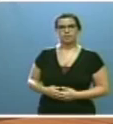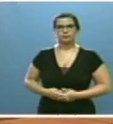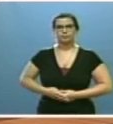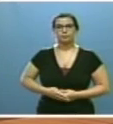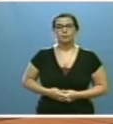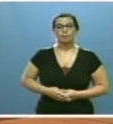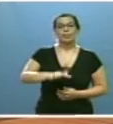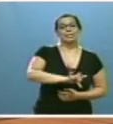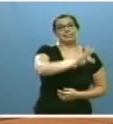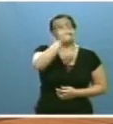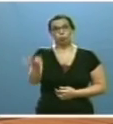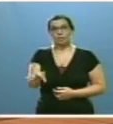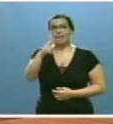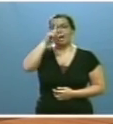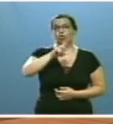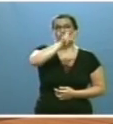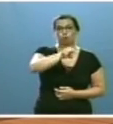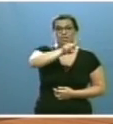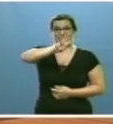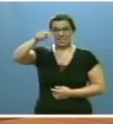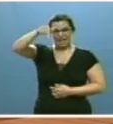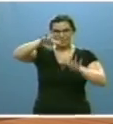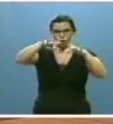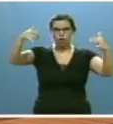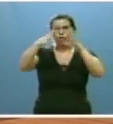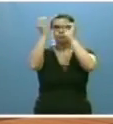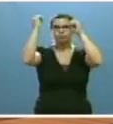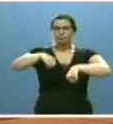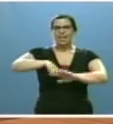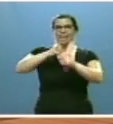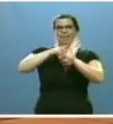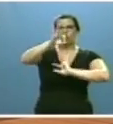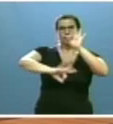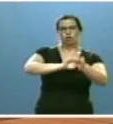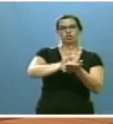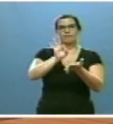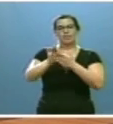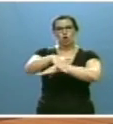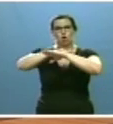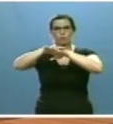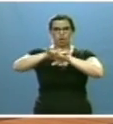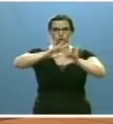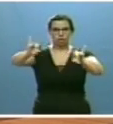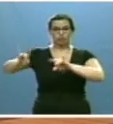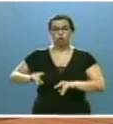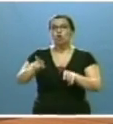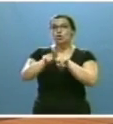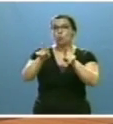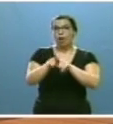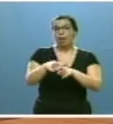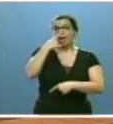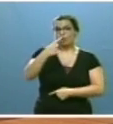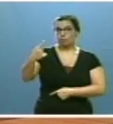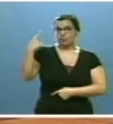Luego, en 2013, pactando en esta Cámara la Ley de Ordenación, Servicios y Gobierno del Territorio, así como en otoño de 2014,